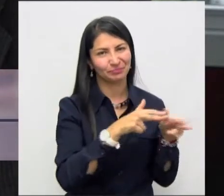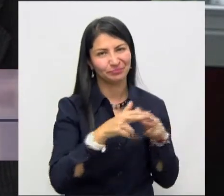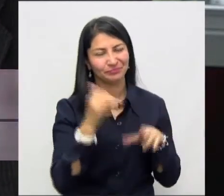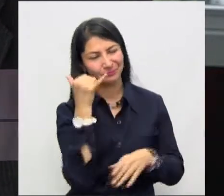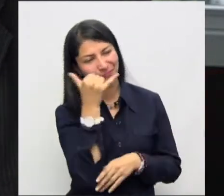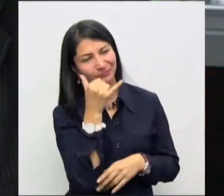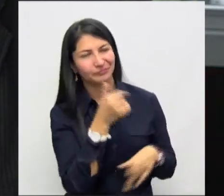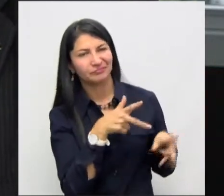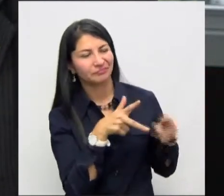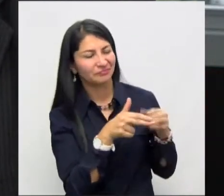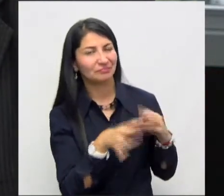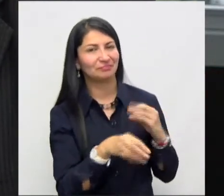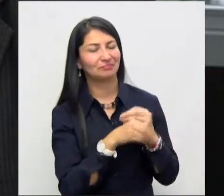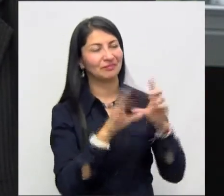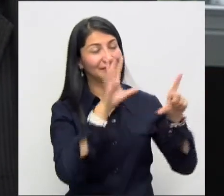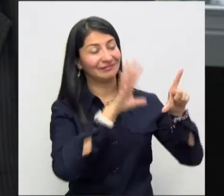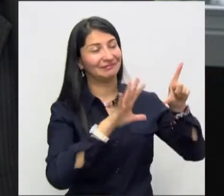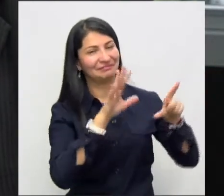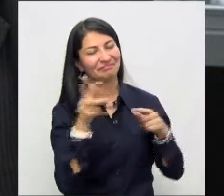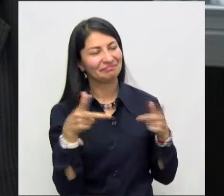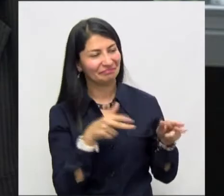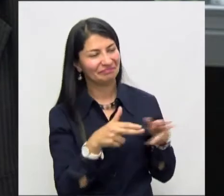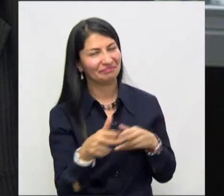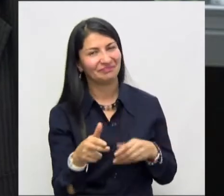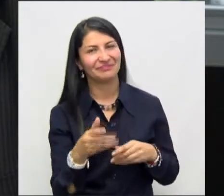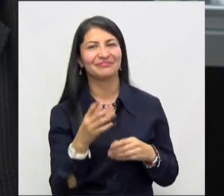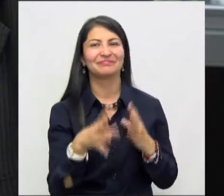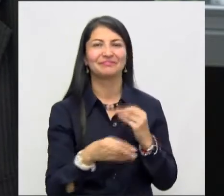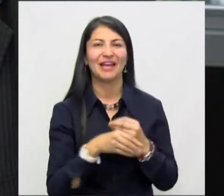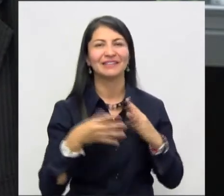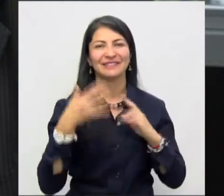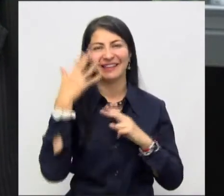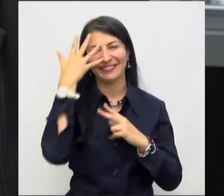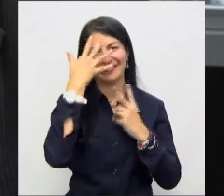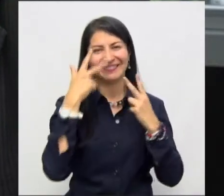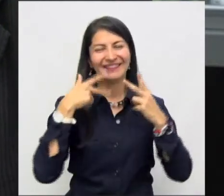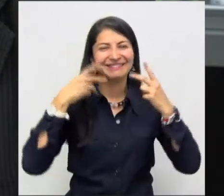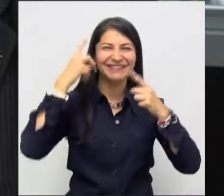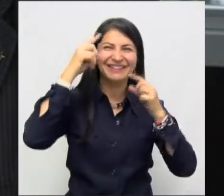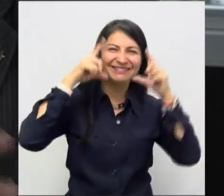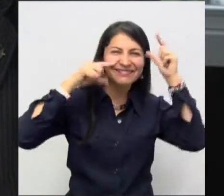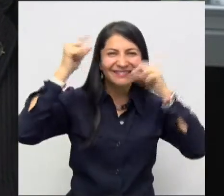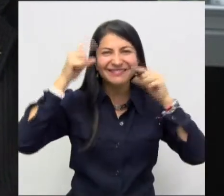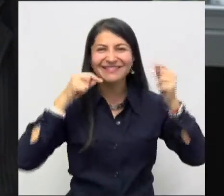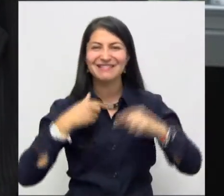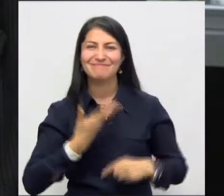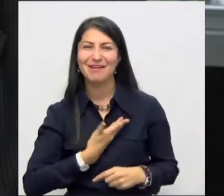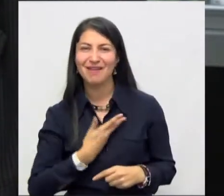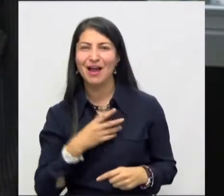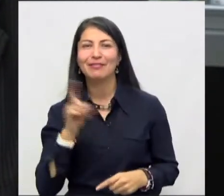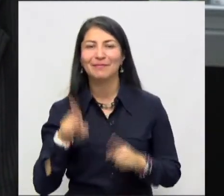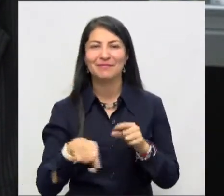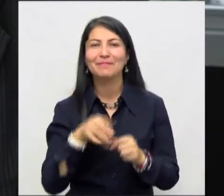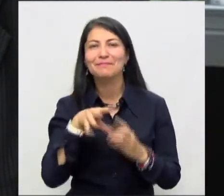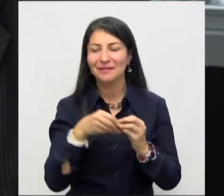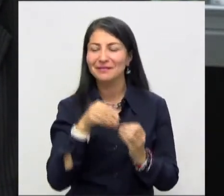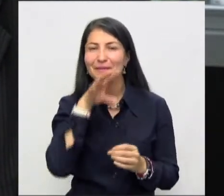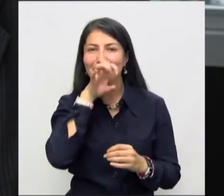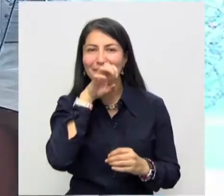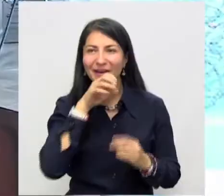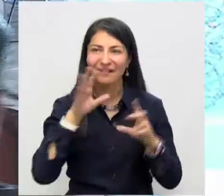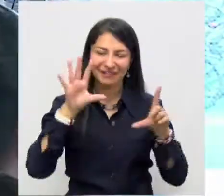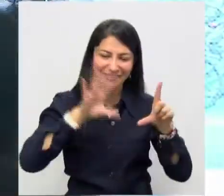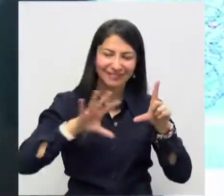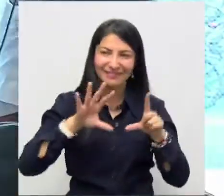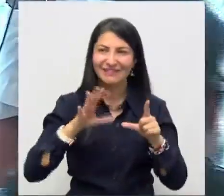la filmada y entonces meterle los efectos especiales, por allá me hicieron disfrazar a mí con máscara y a mi mamá, hasta el perro salió allá.